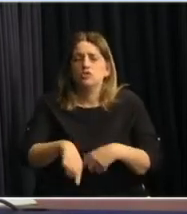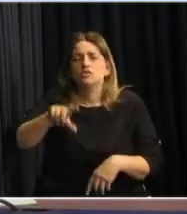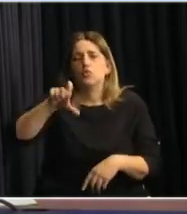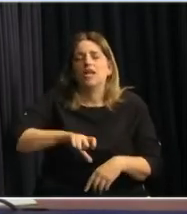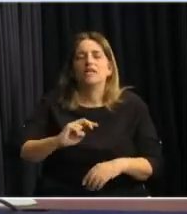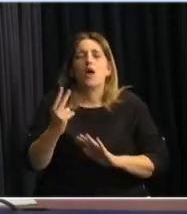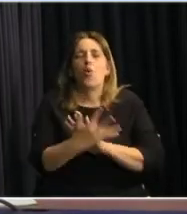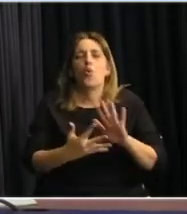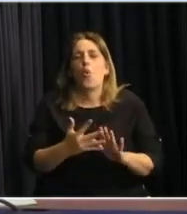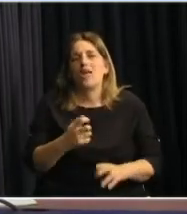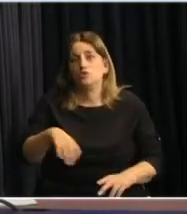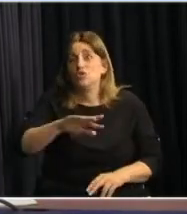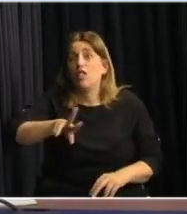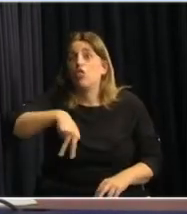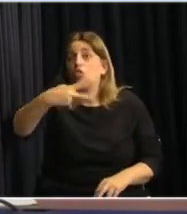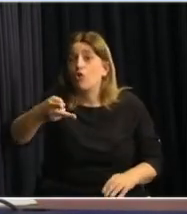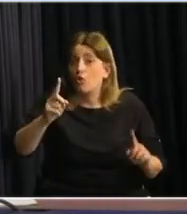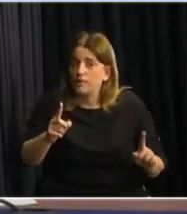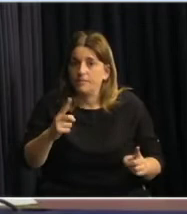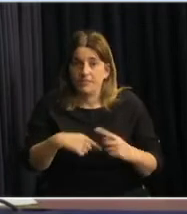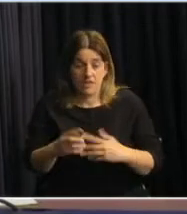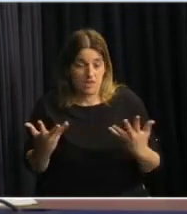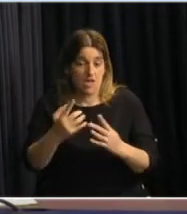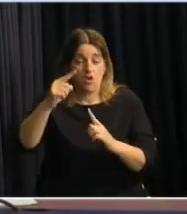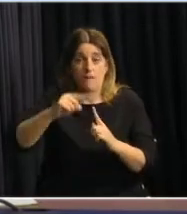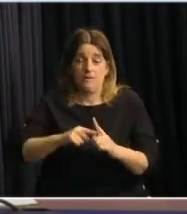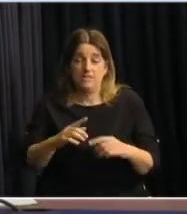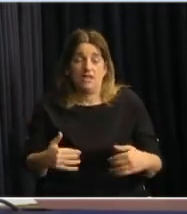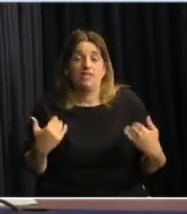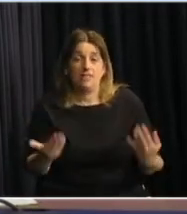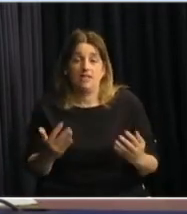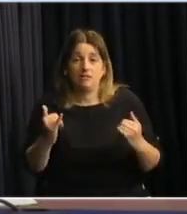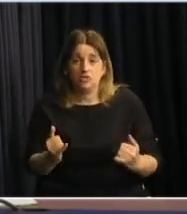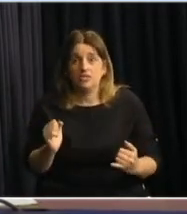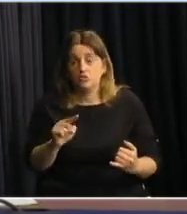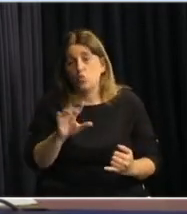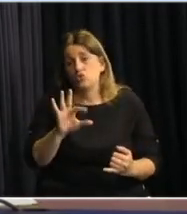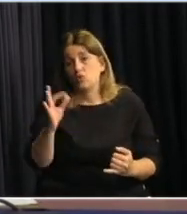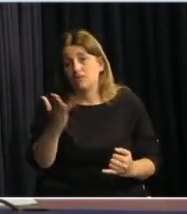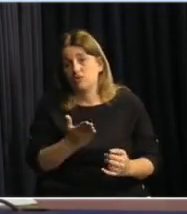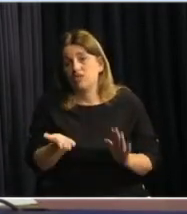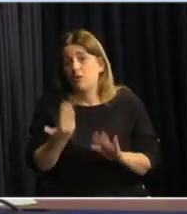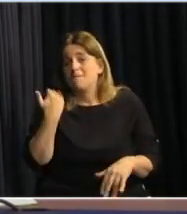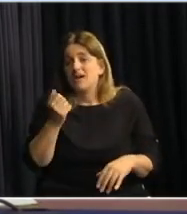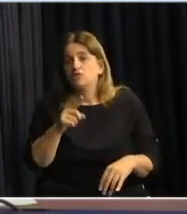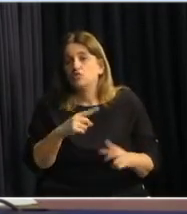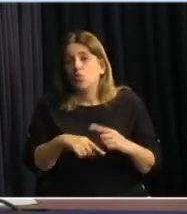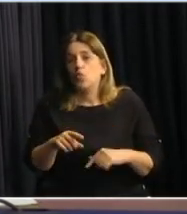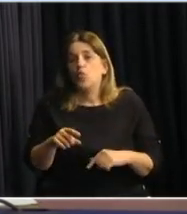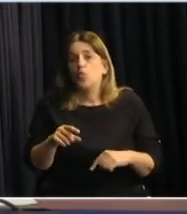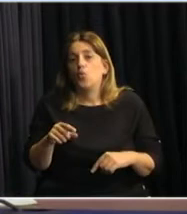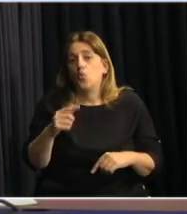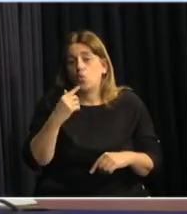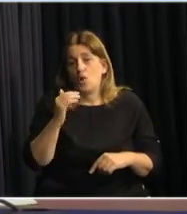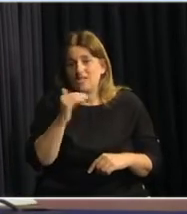uruguay social de monto doble y además en este mes está recibiendo un 50% más en el mundo de la asignación familiar,